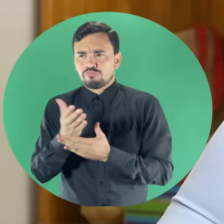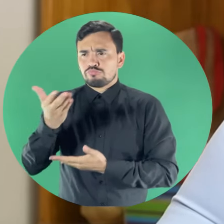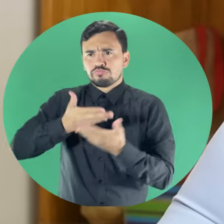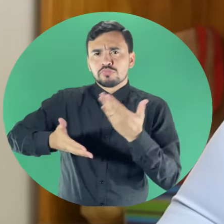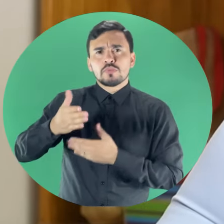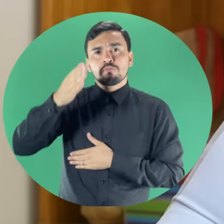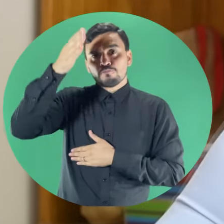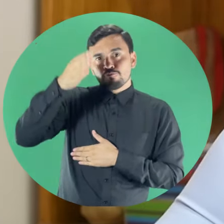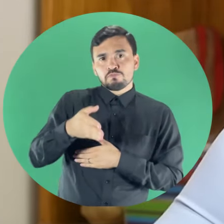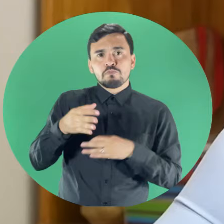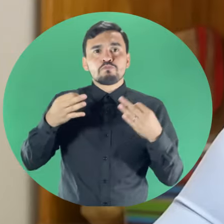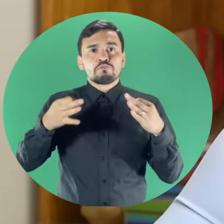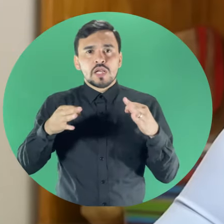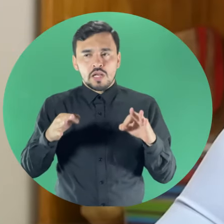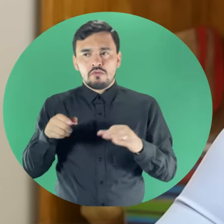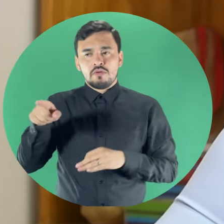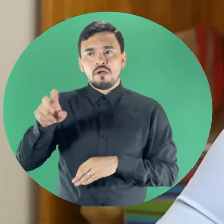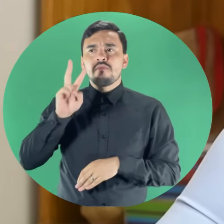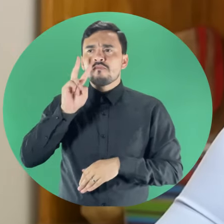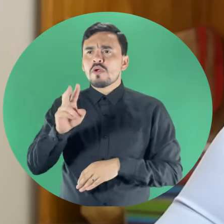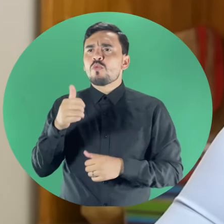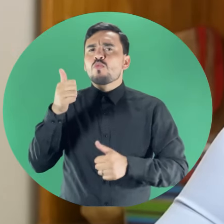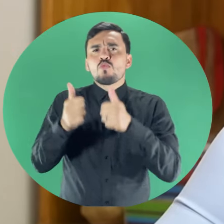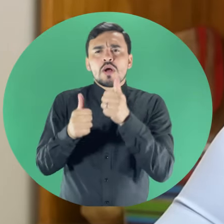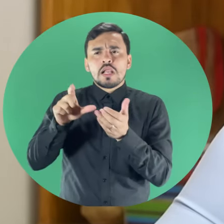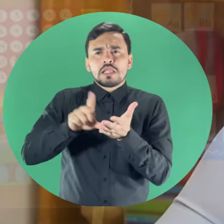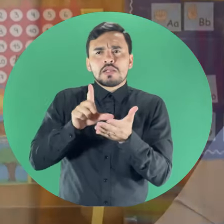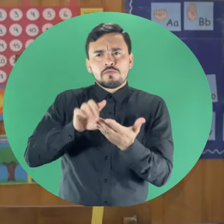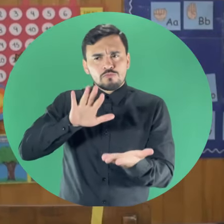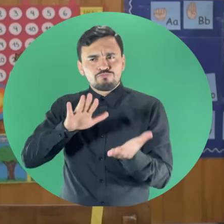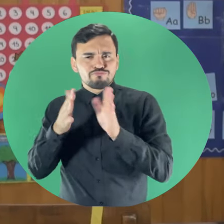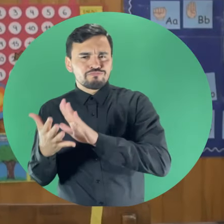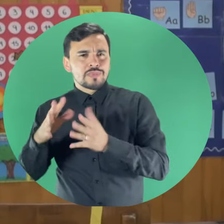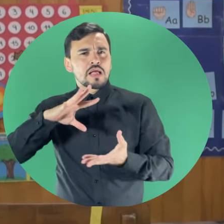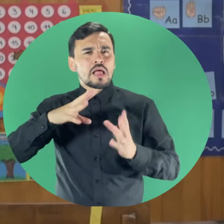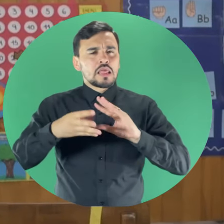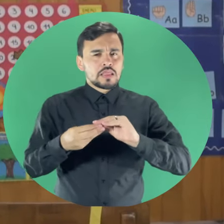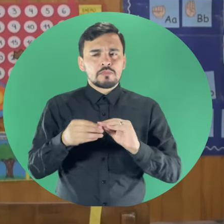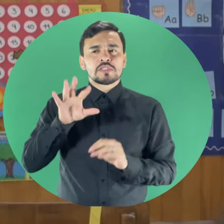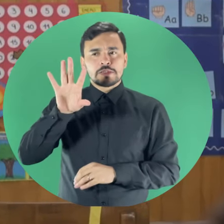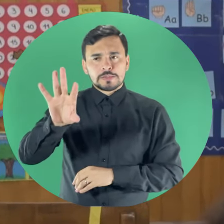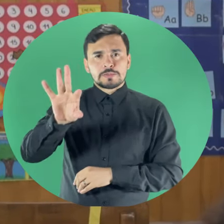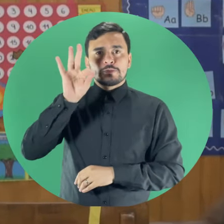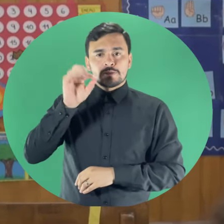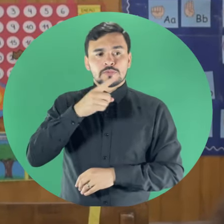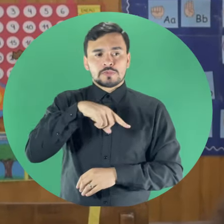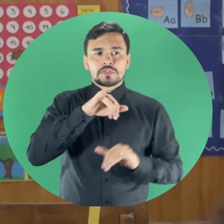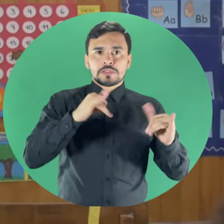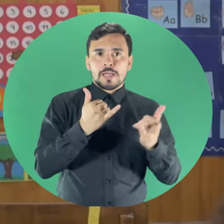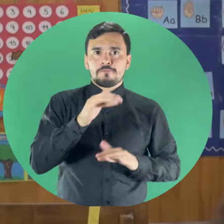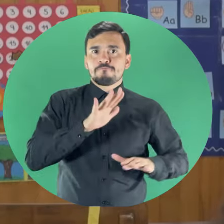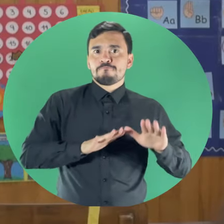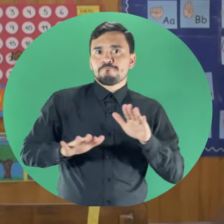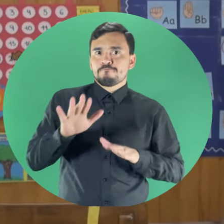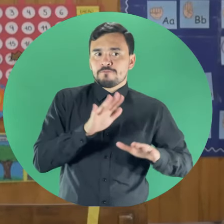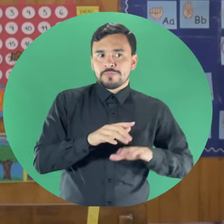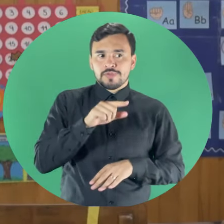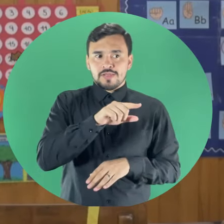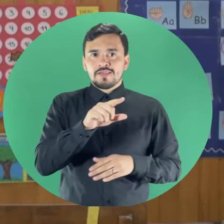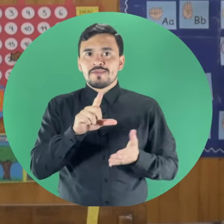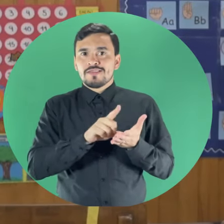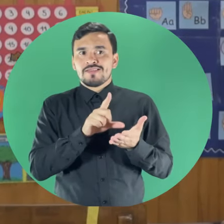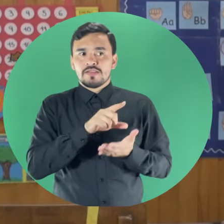todos los miércoles. Los materiales a ser adaptados se seleccionaron como ya estábamos produciendo justamente estos